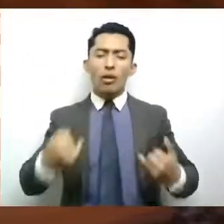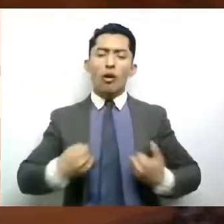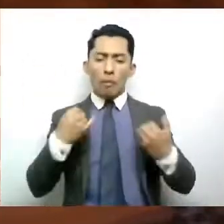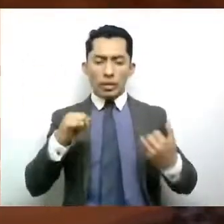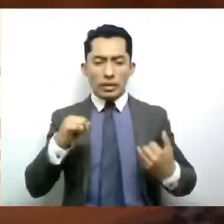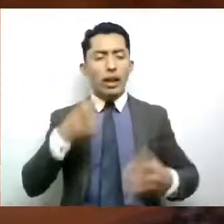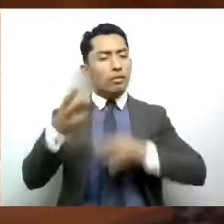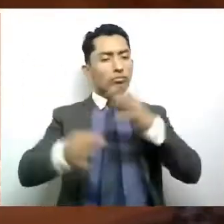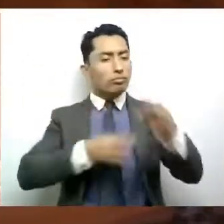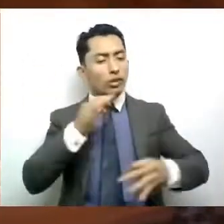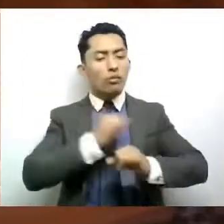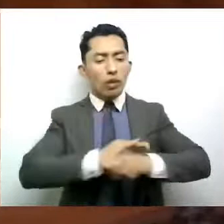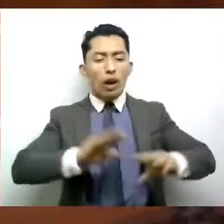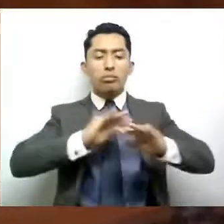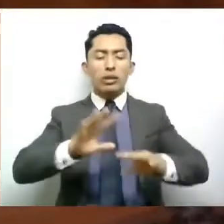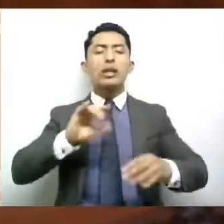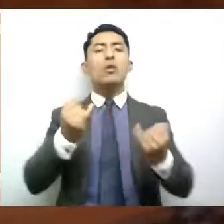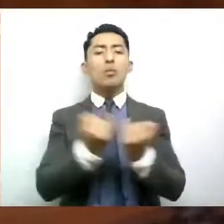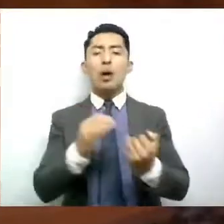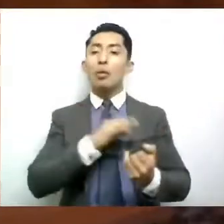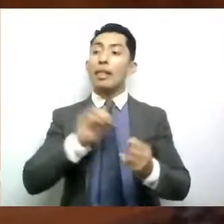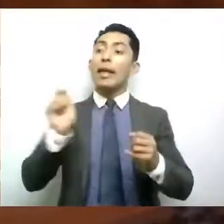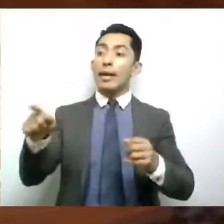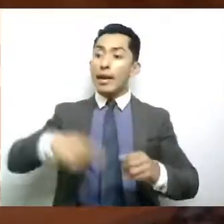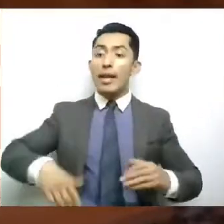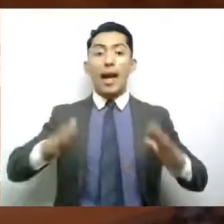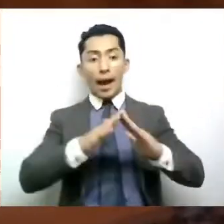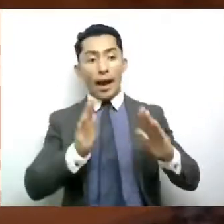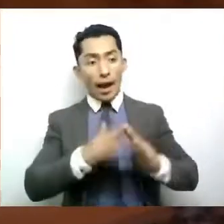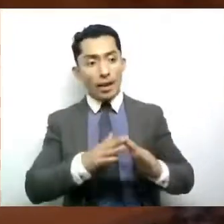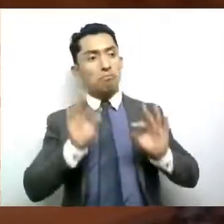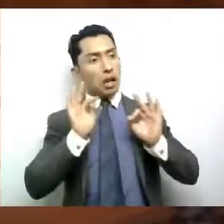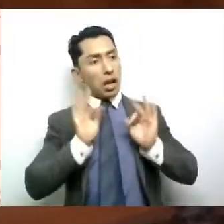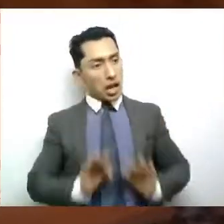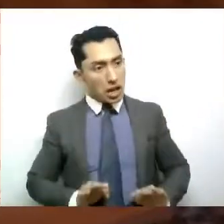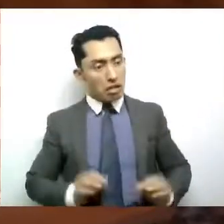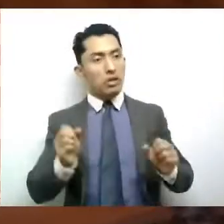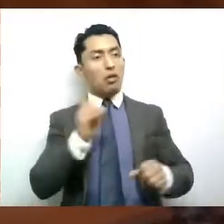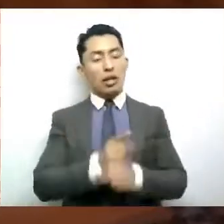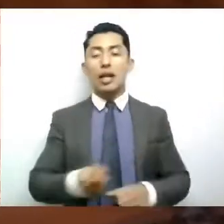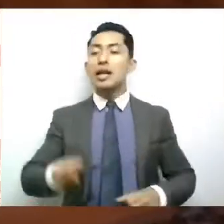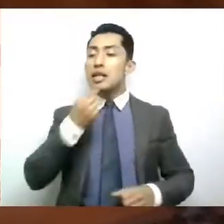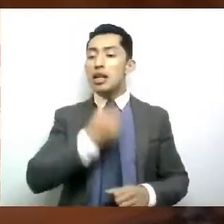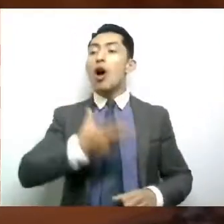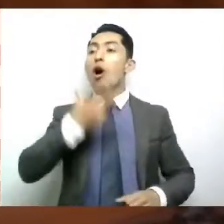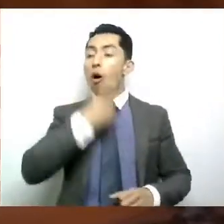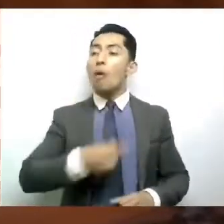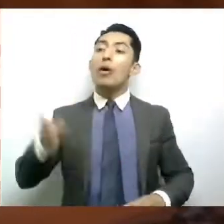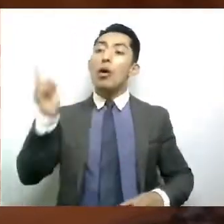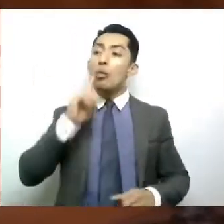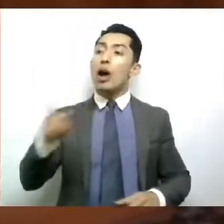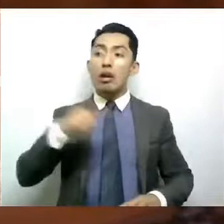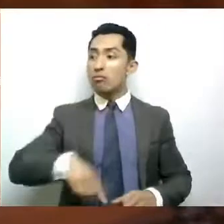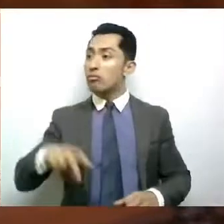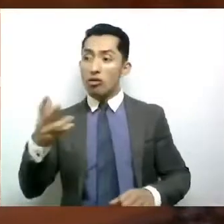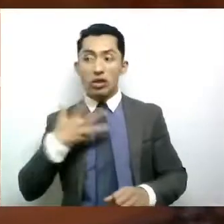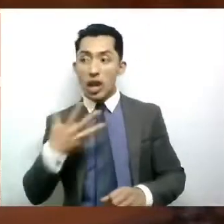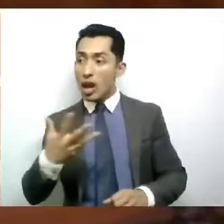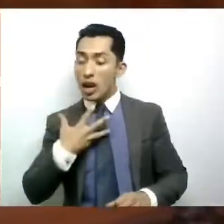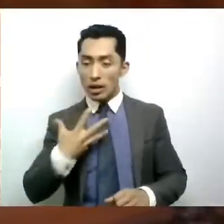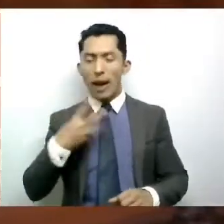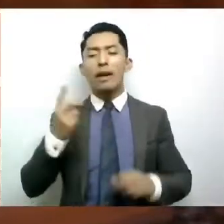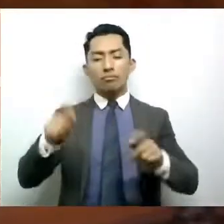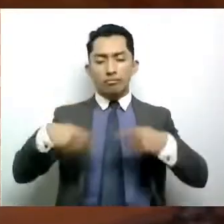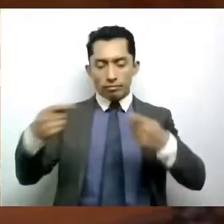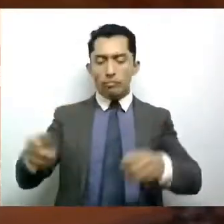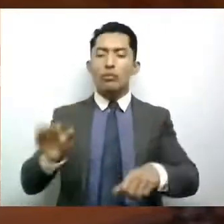por lo tanto poder ofrecerles hogares estables, seguros a niñas y niños que no los tienen, brindar una protección